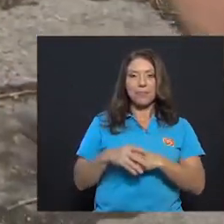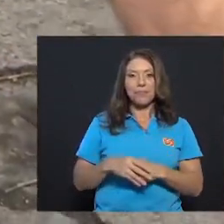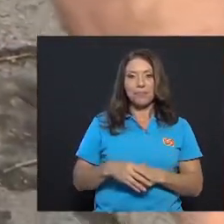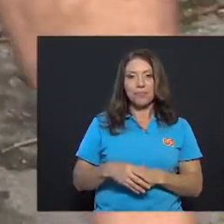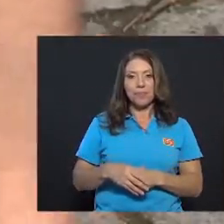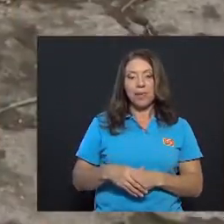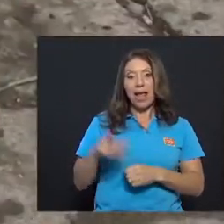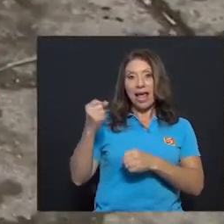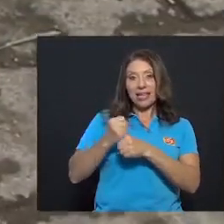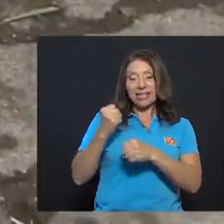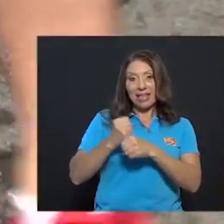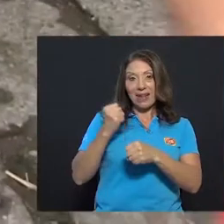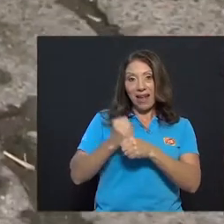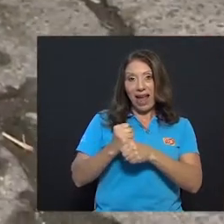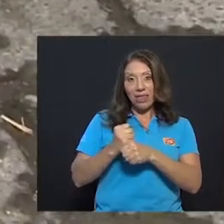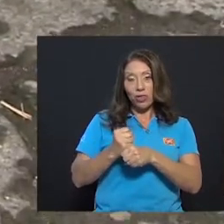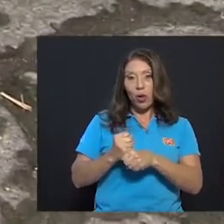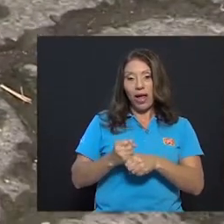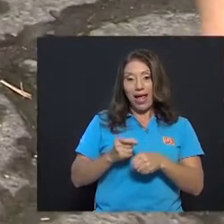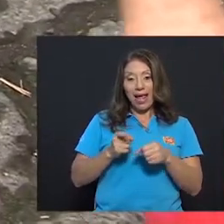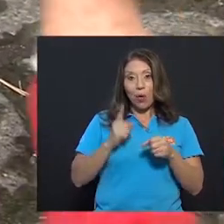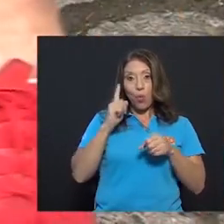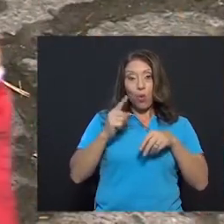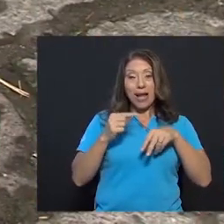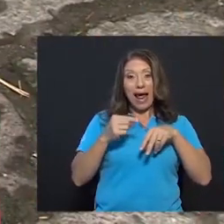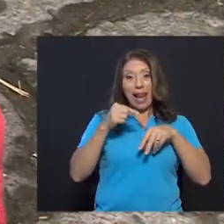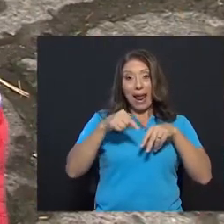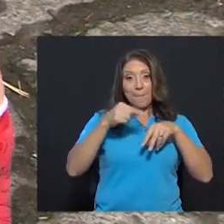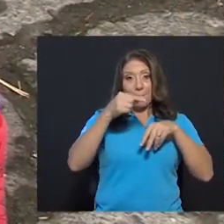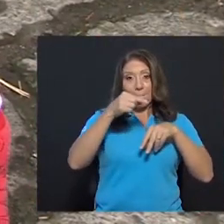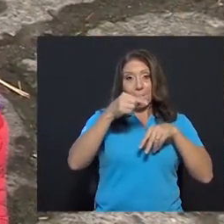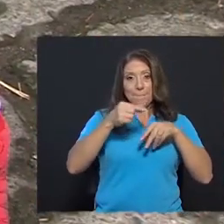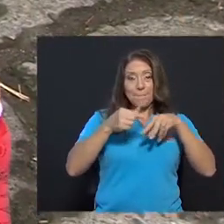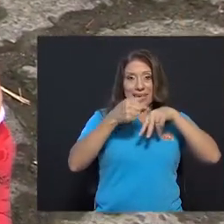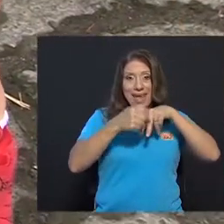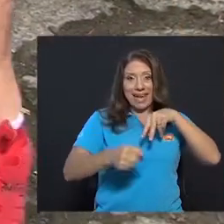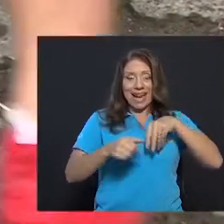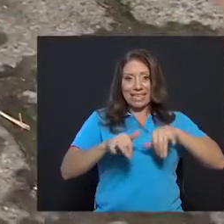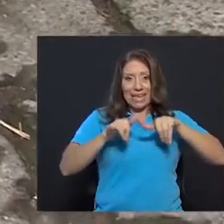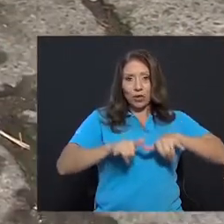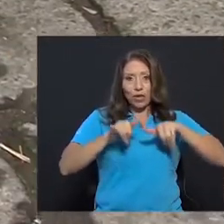Aquí está trabajando tanto la pierna que está sosteniendo como la pierna que está haciendo el movimiento.